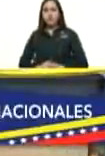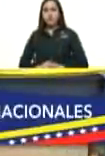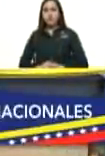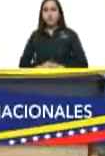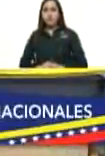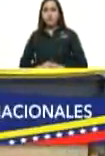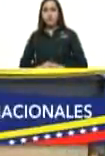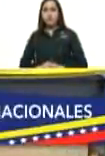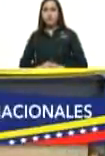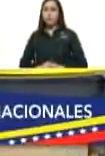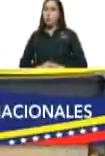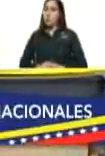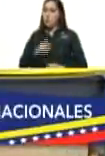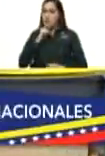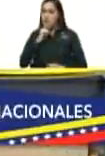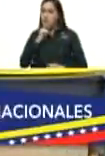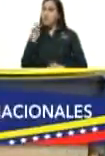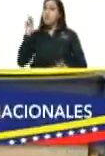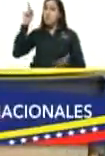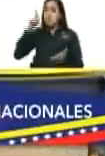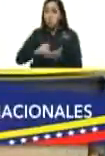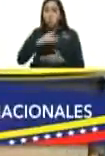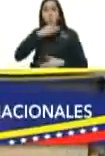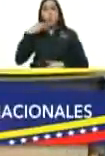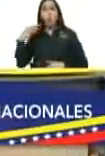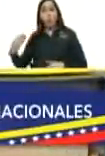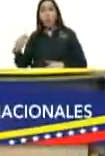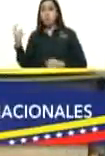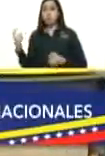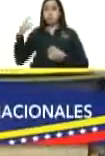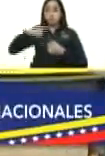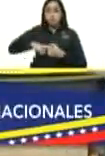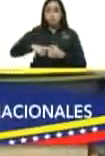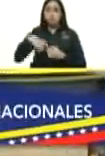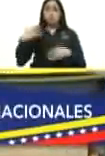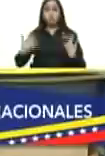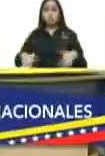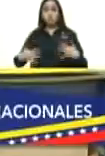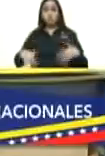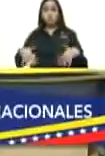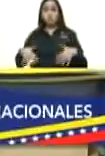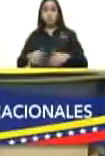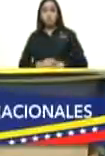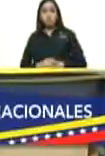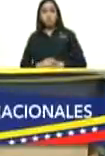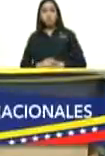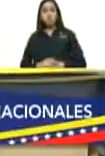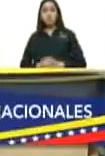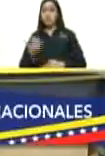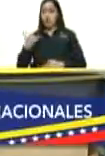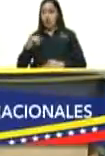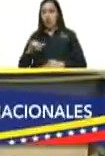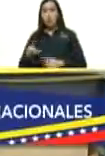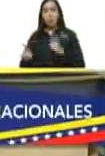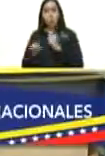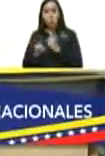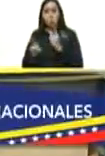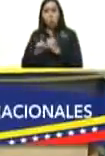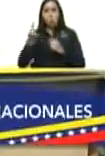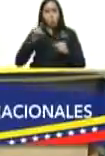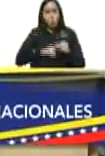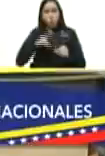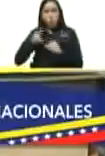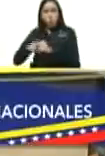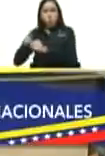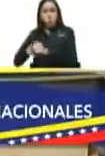¿cómo costó que los muchachos llegaran y se clasificaran? había una competencia de clasificación